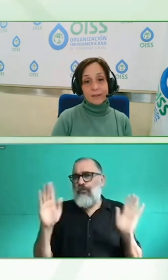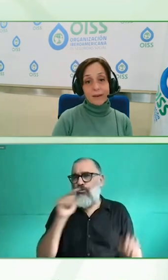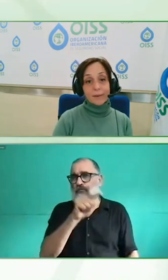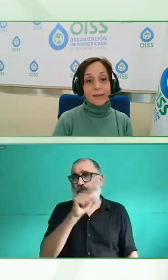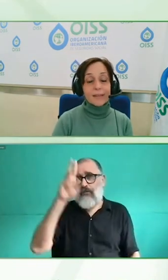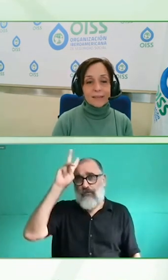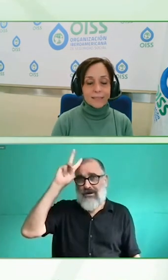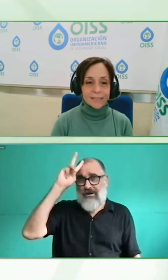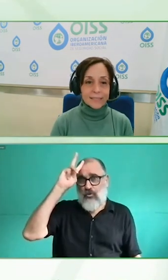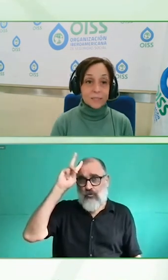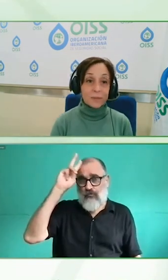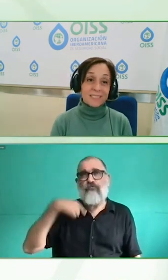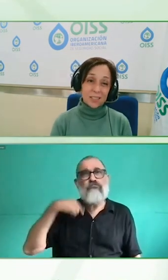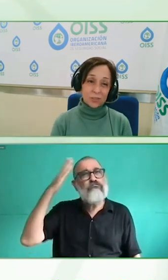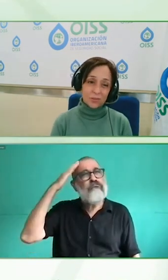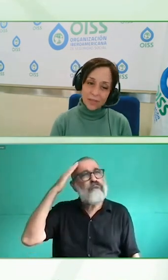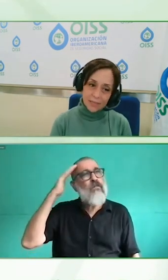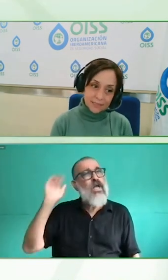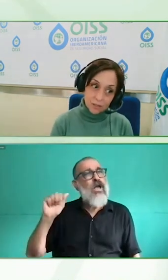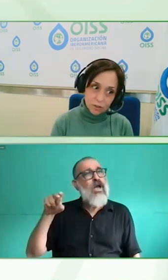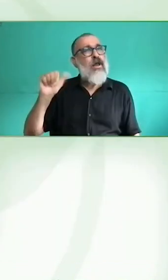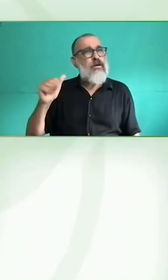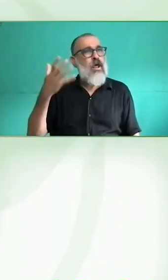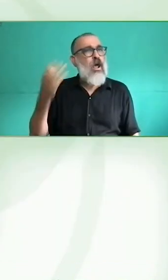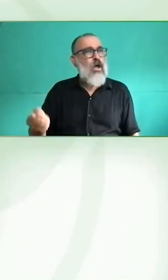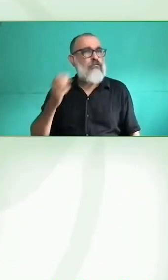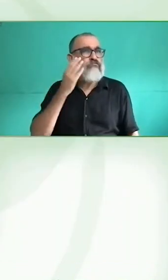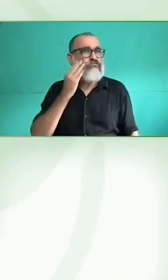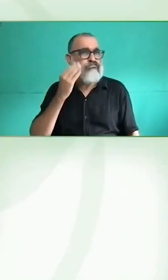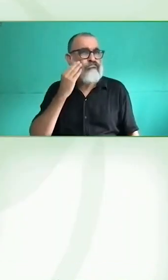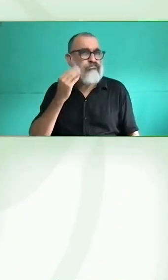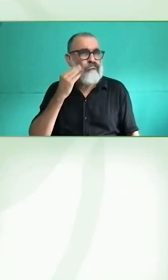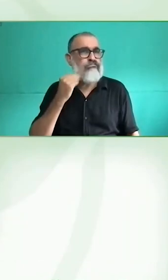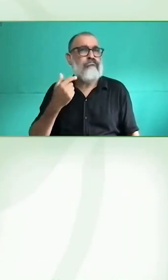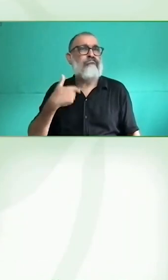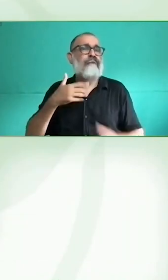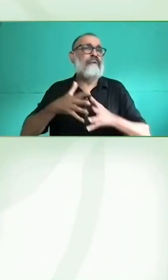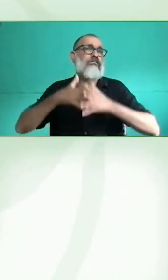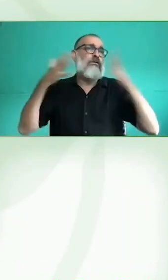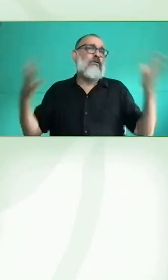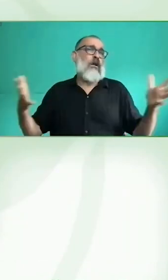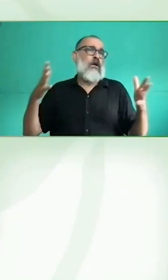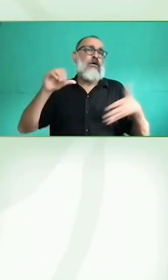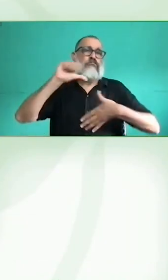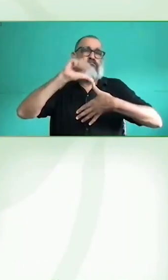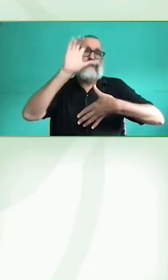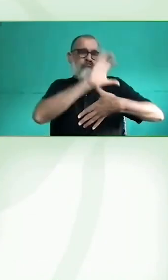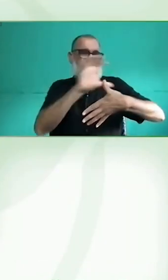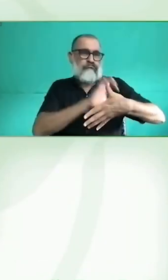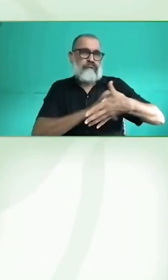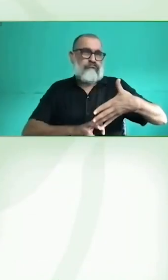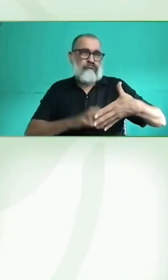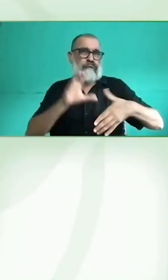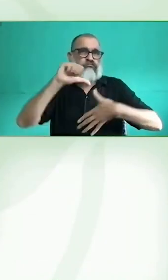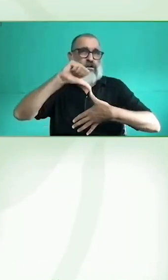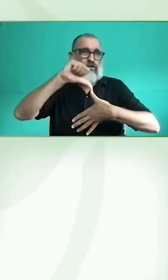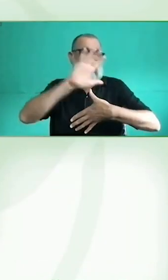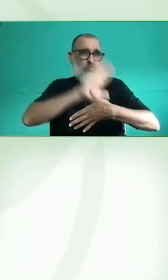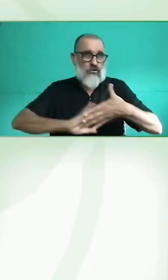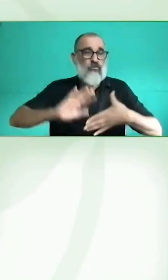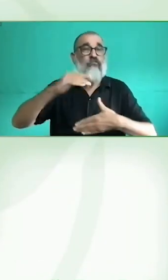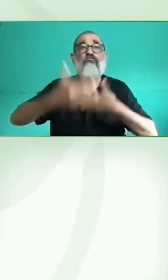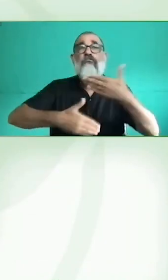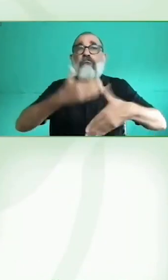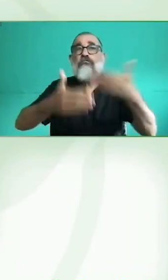Pues la verdad que esas brechas sociales enormes que tenemos en la región, Andrés, dificultan mucho esa inclusión de las